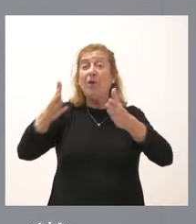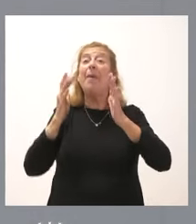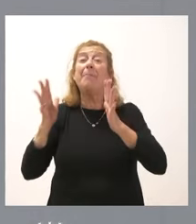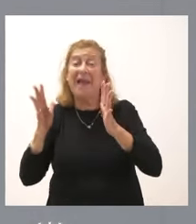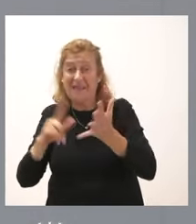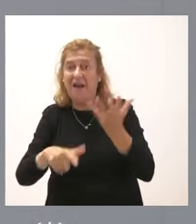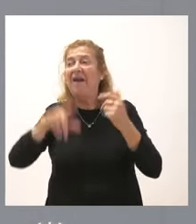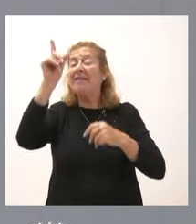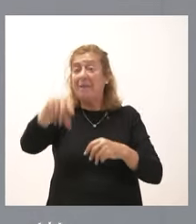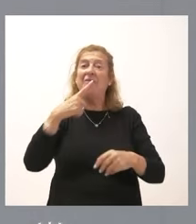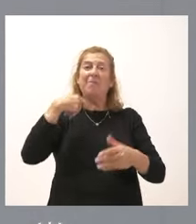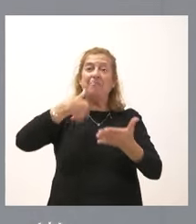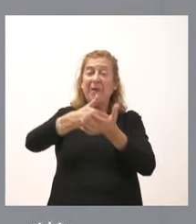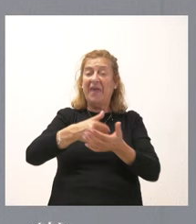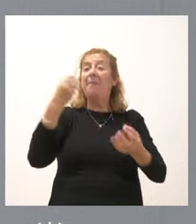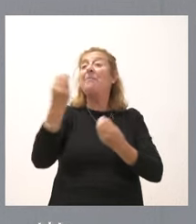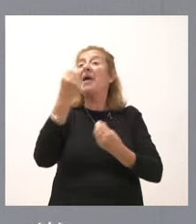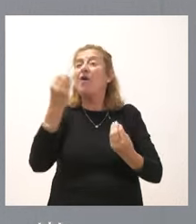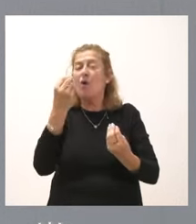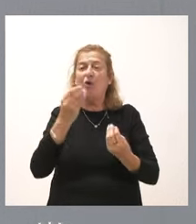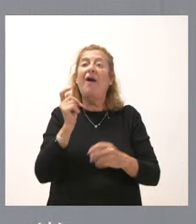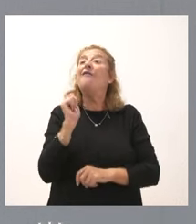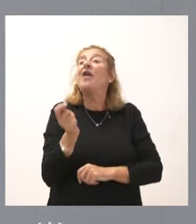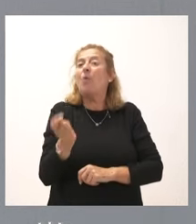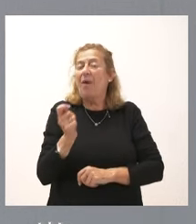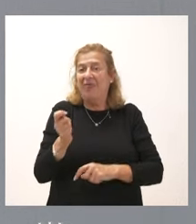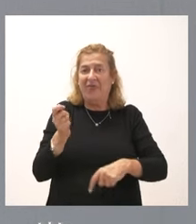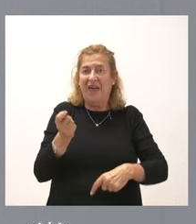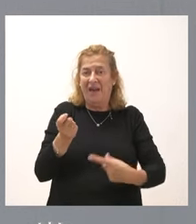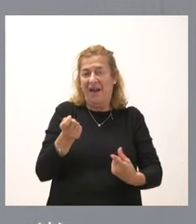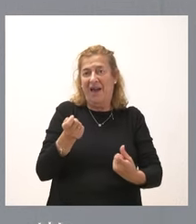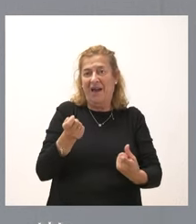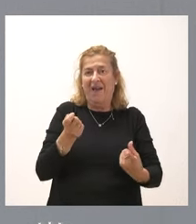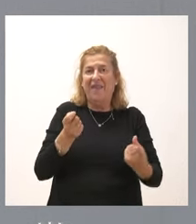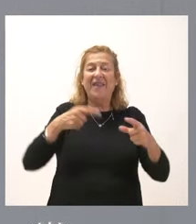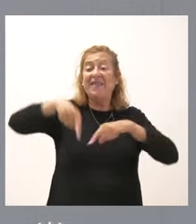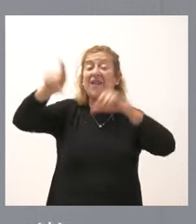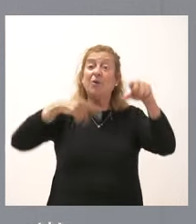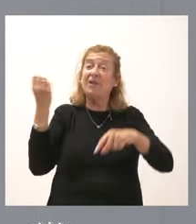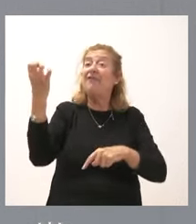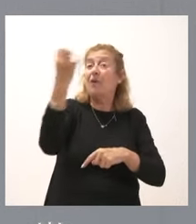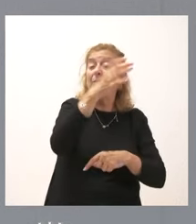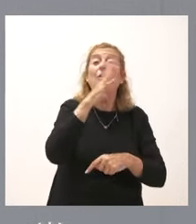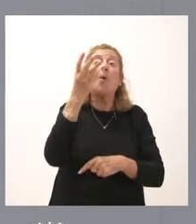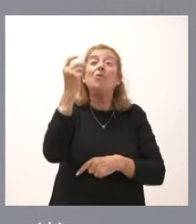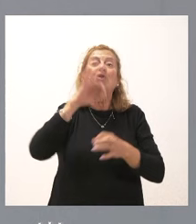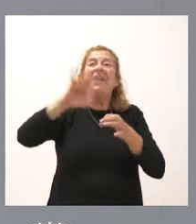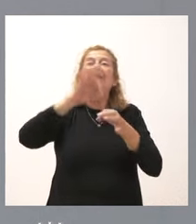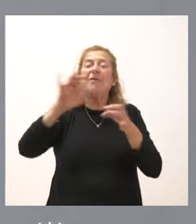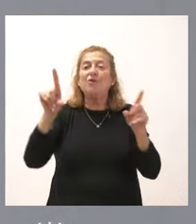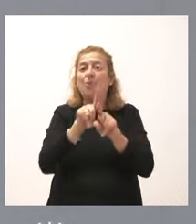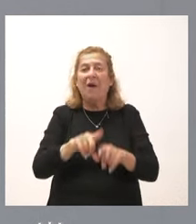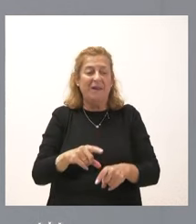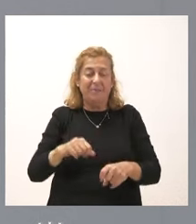demandan mejorar las frecuencias del transporte ferroviario porque muchos de esos servicios se encuentran